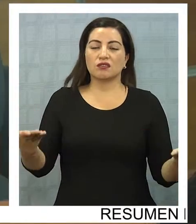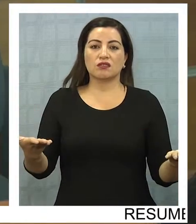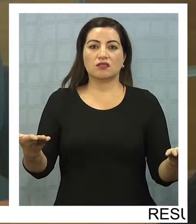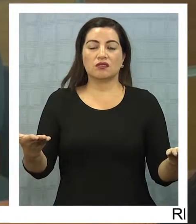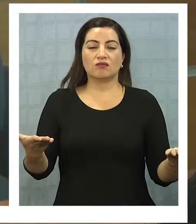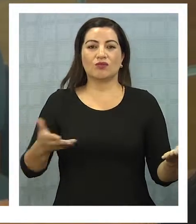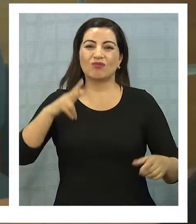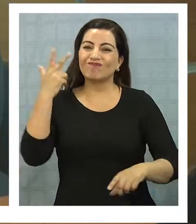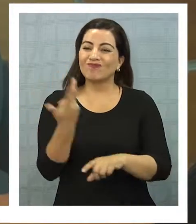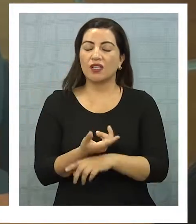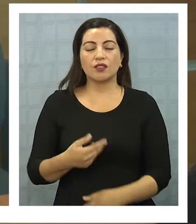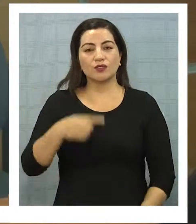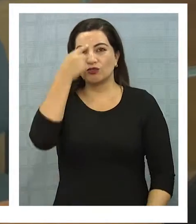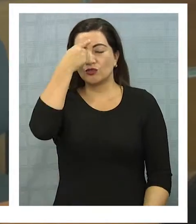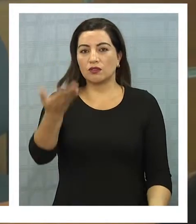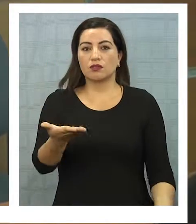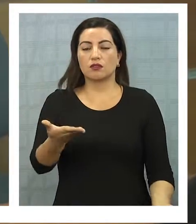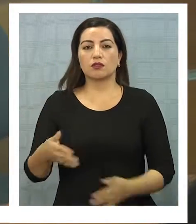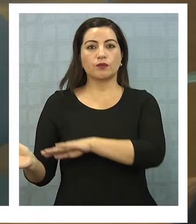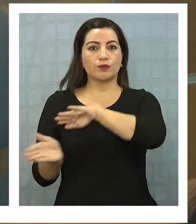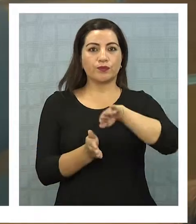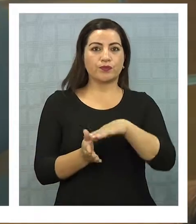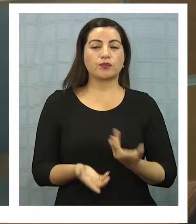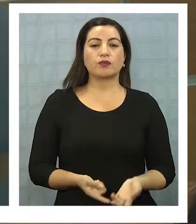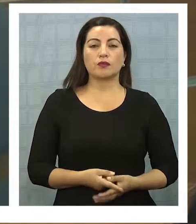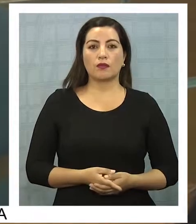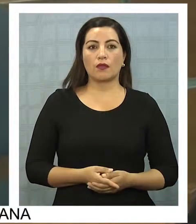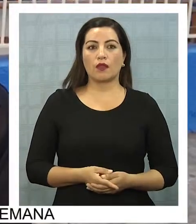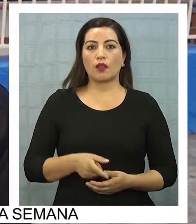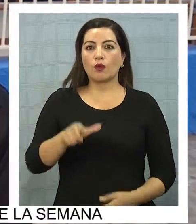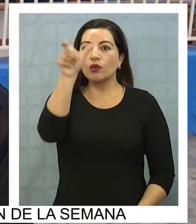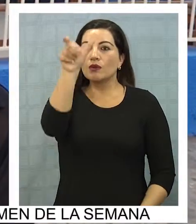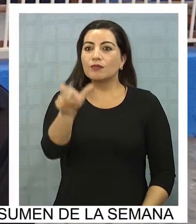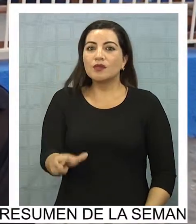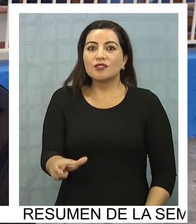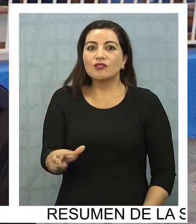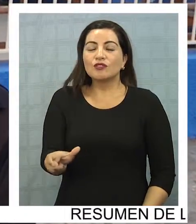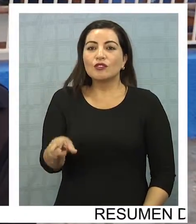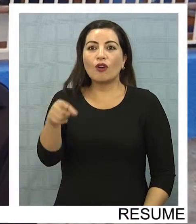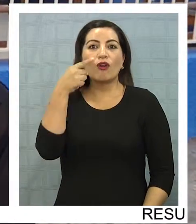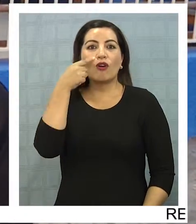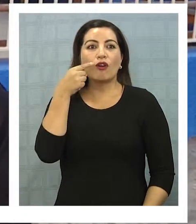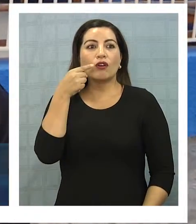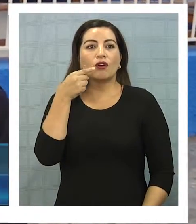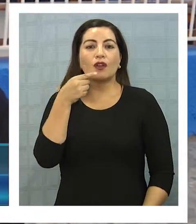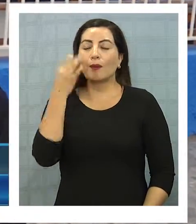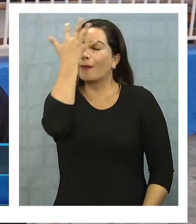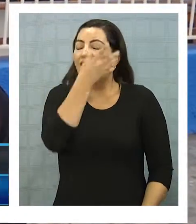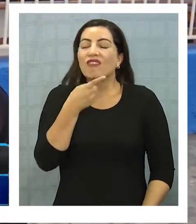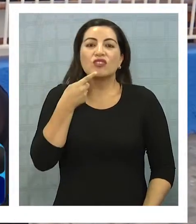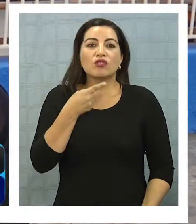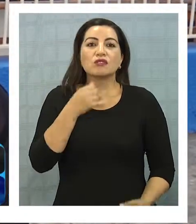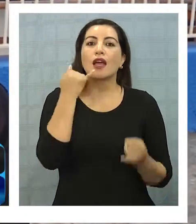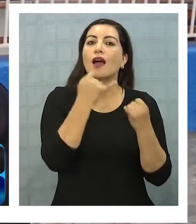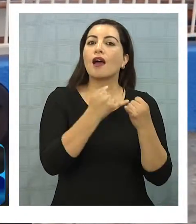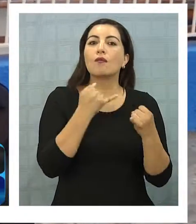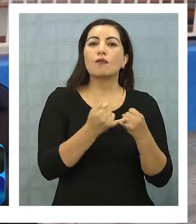nos resultó absurdo. Una persona tan maravillosa como era él, tan amigo de sus amigos,